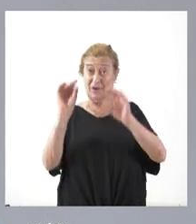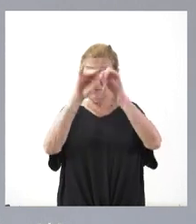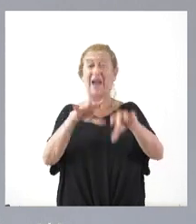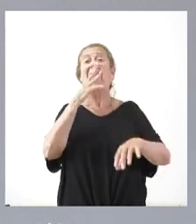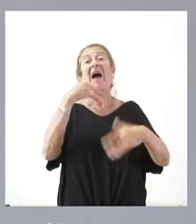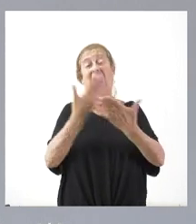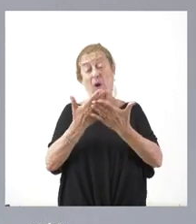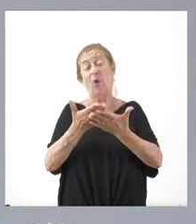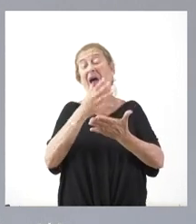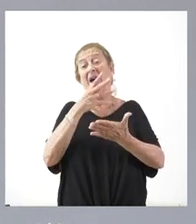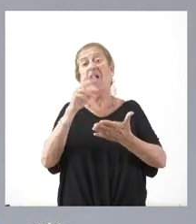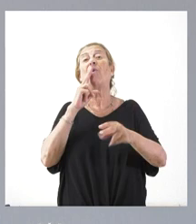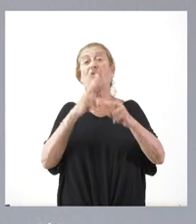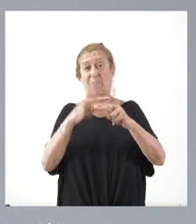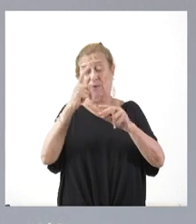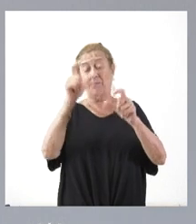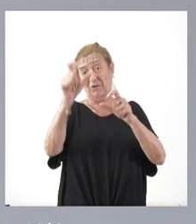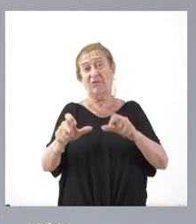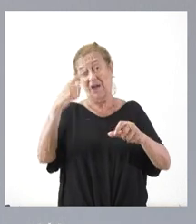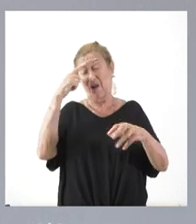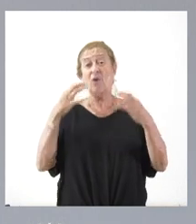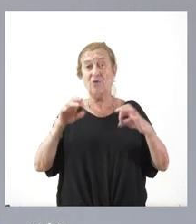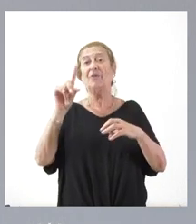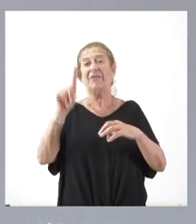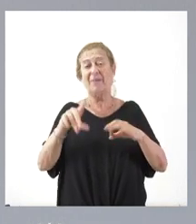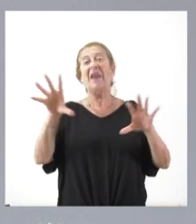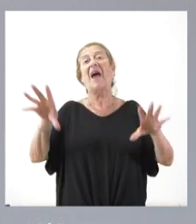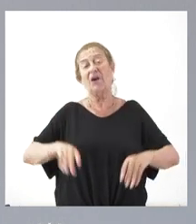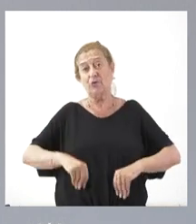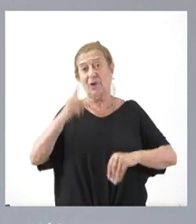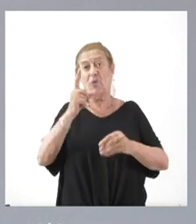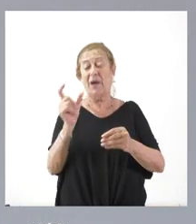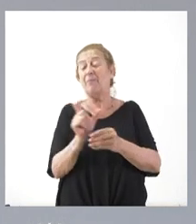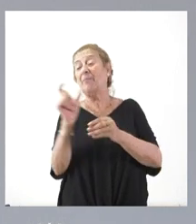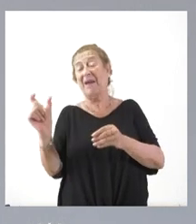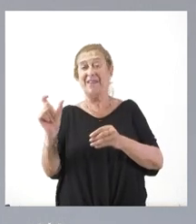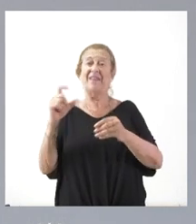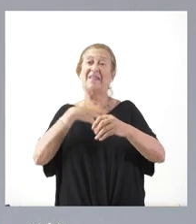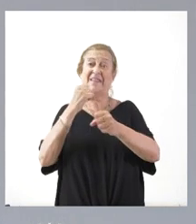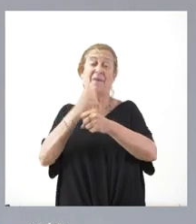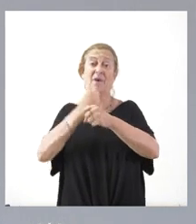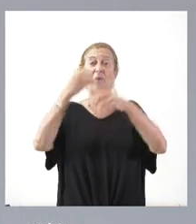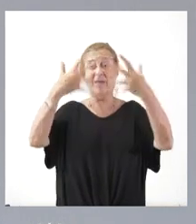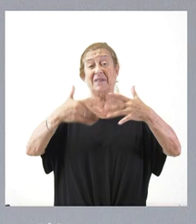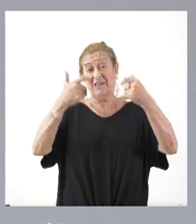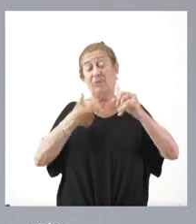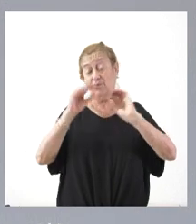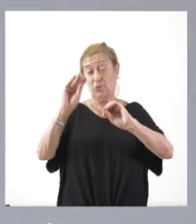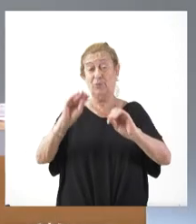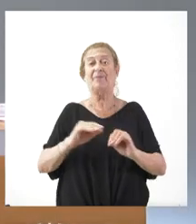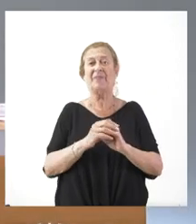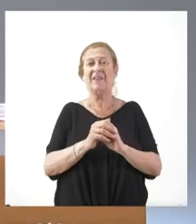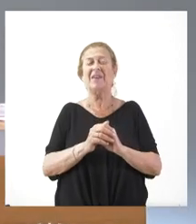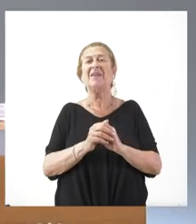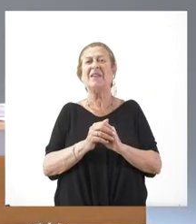ahora una persona que, lógicamente, también asume una parte de las tareas administrativas correspondientes. ¿Se